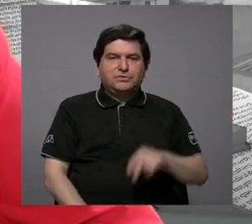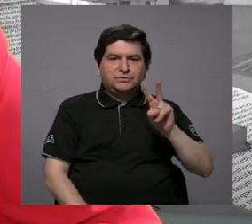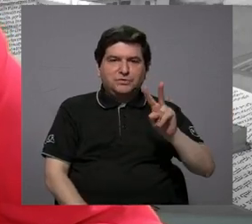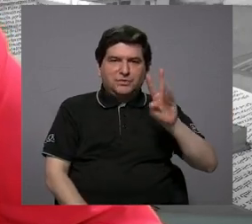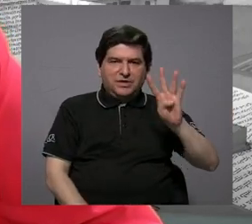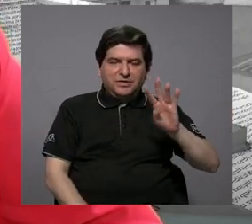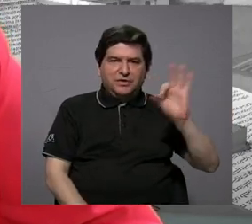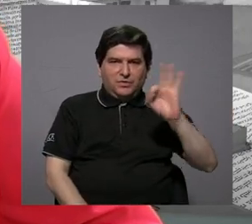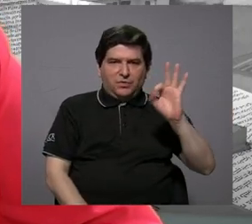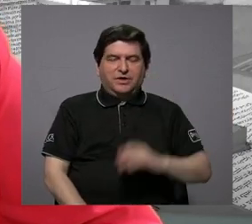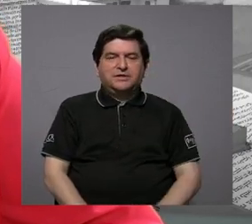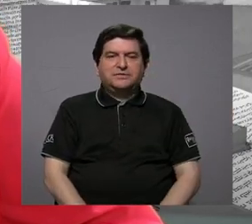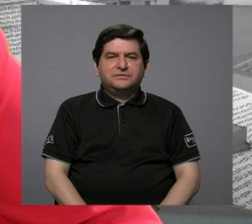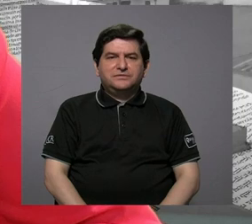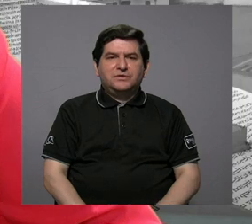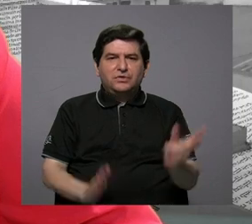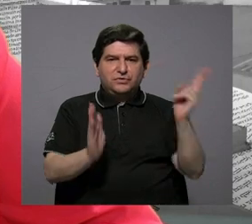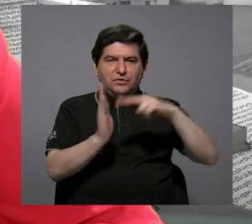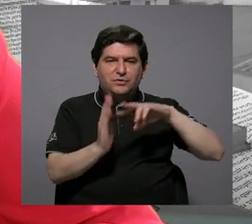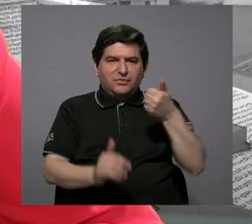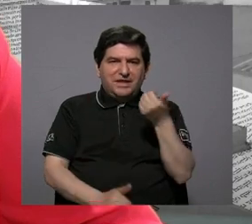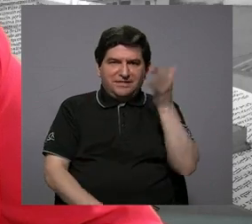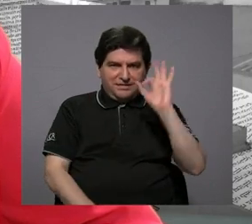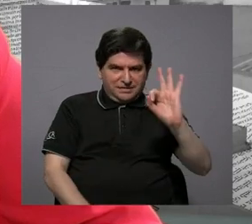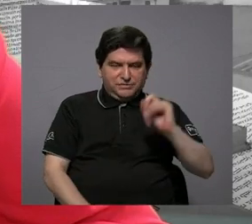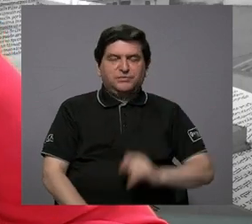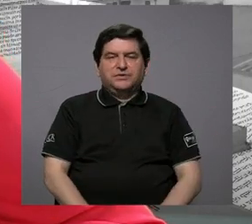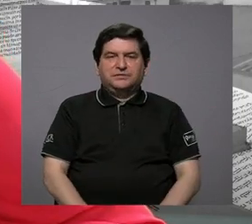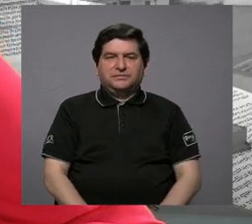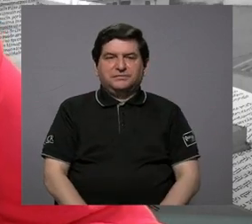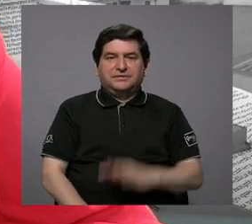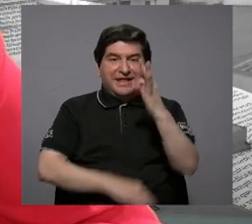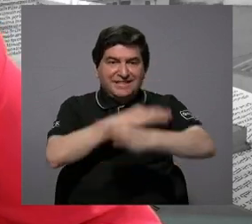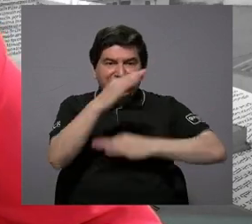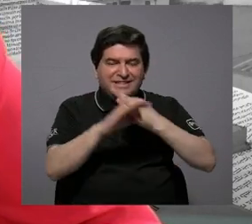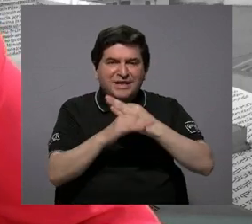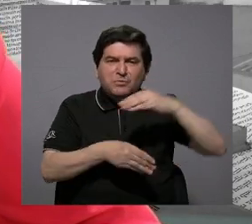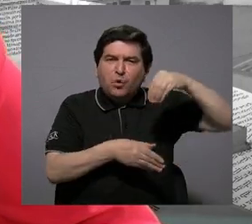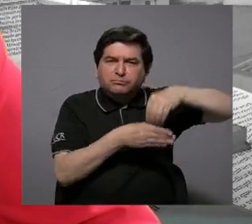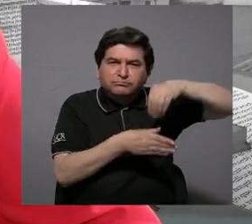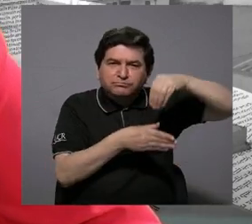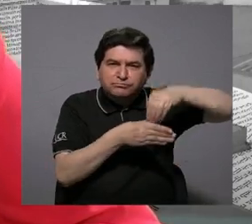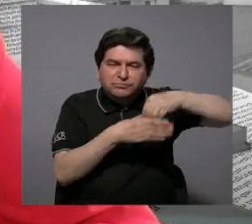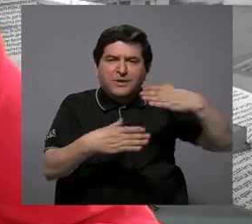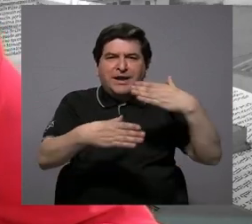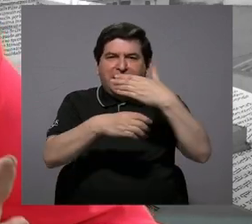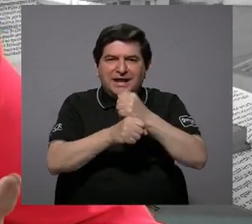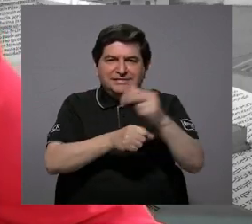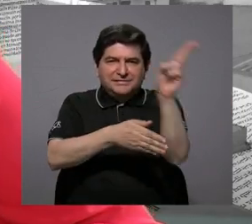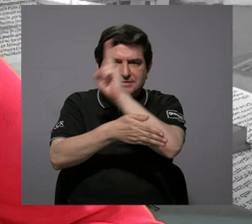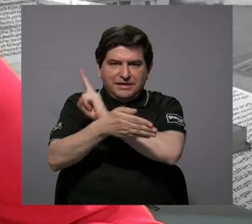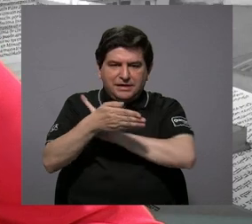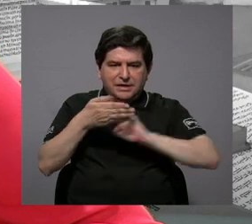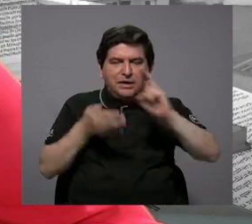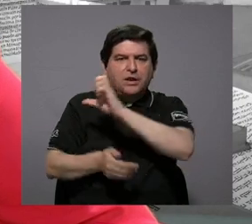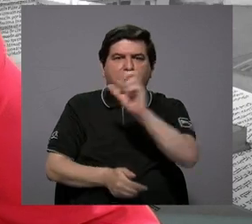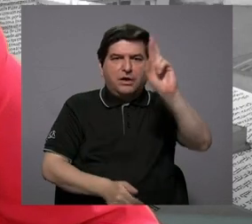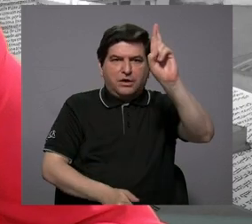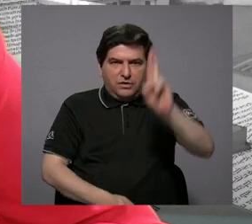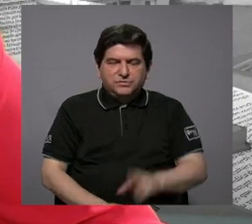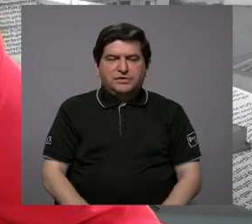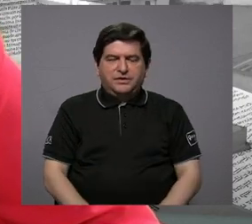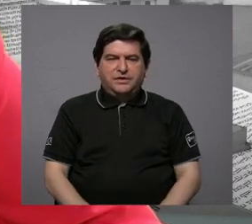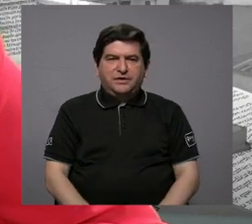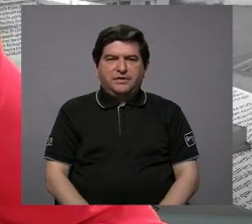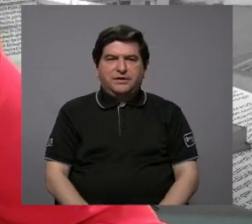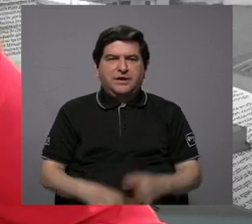24 de febrero del 2019. ¿Qué tipo de aportes realiza la Universidad de Costa Rica